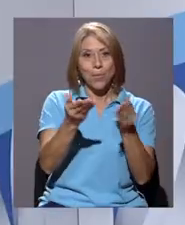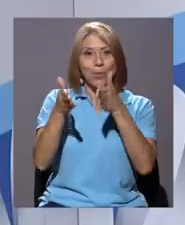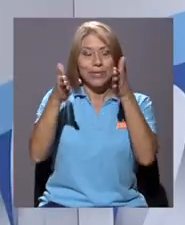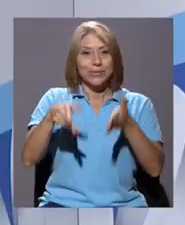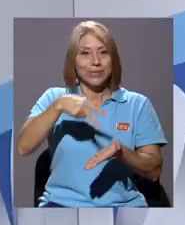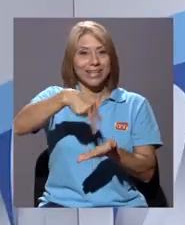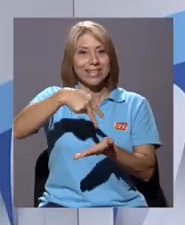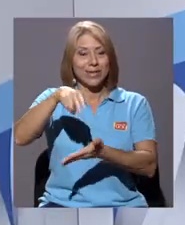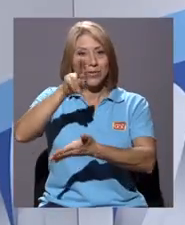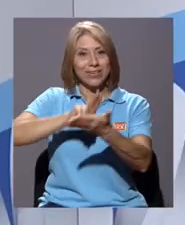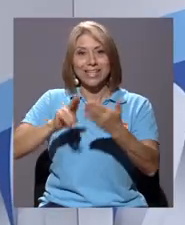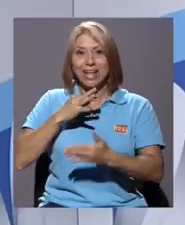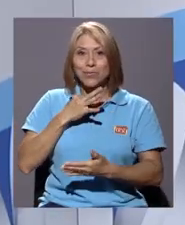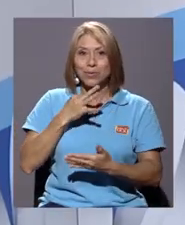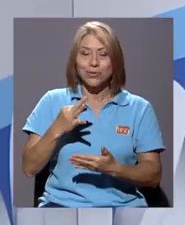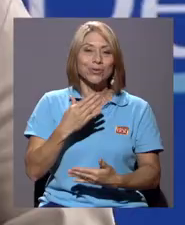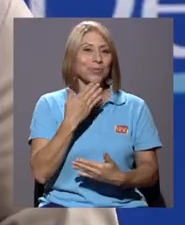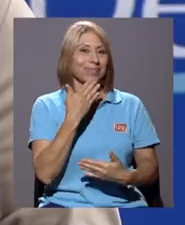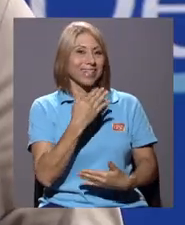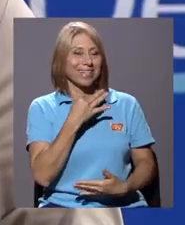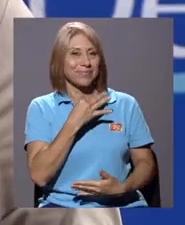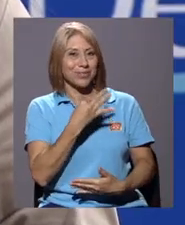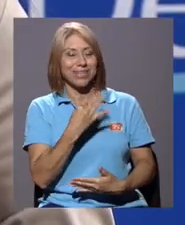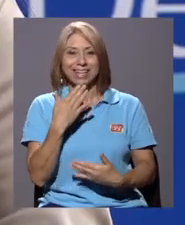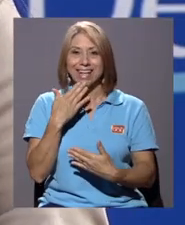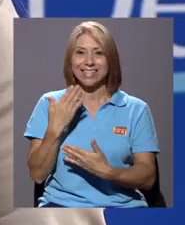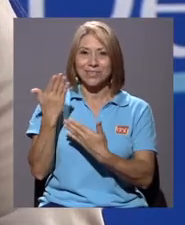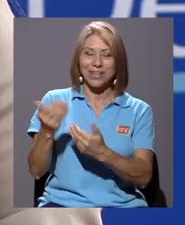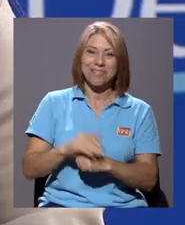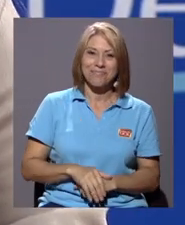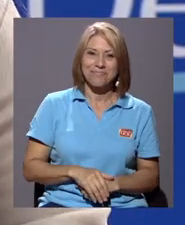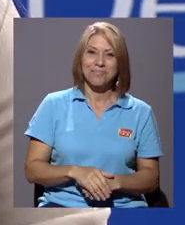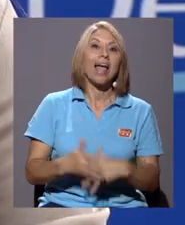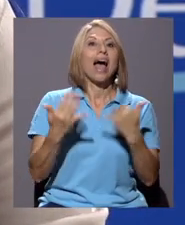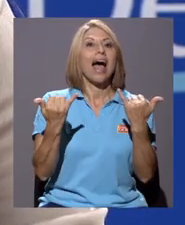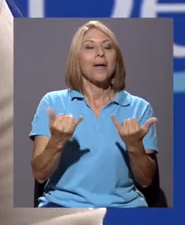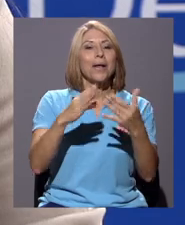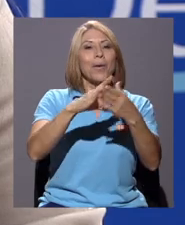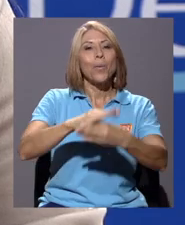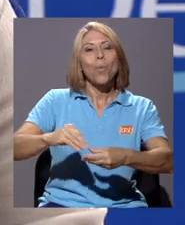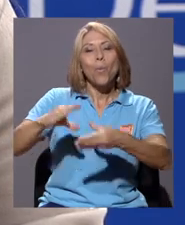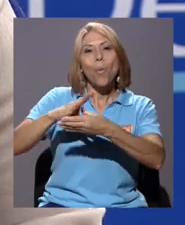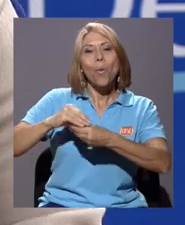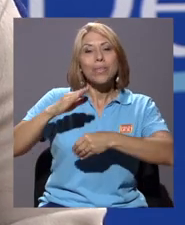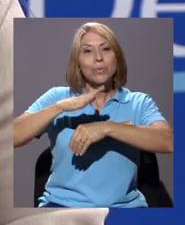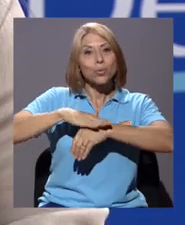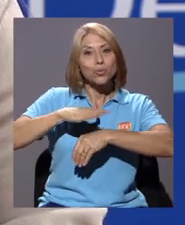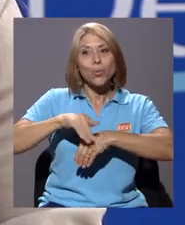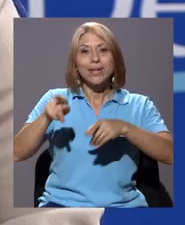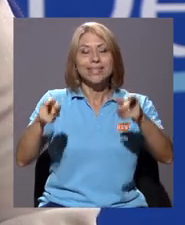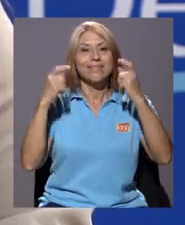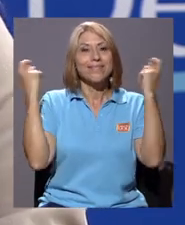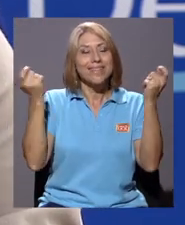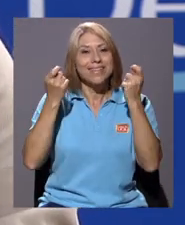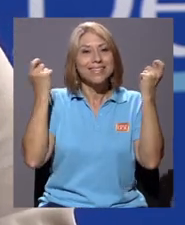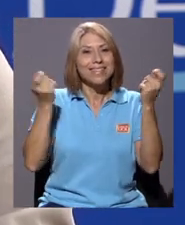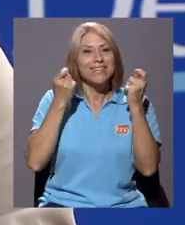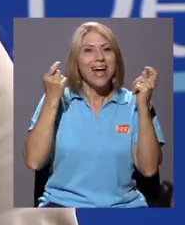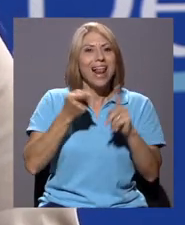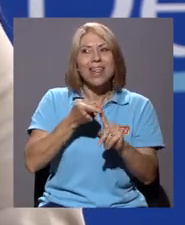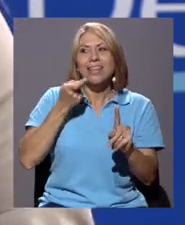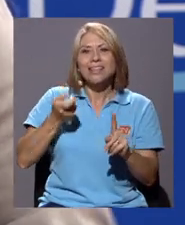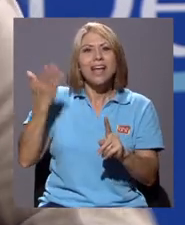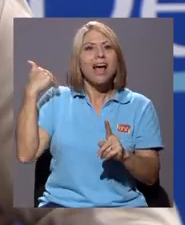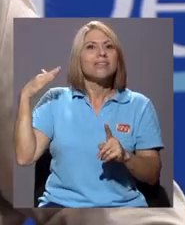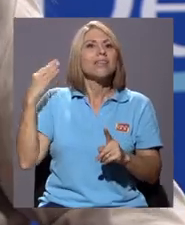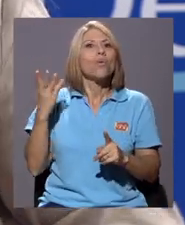Mucho gusto doña Carolina. Muchas gracias, mucho gusto. Muchas gracias a usted. Ahora sí, cuéntenos un poco acerca de este festival, desde hace cuánto se